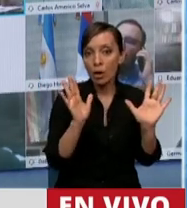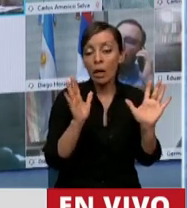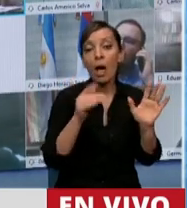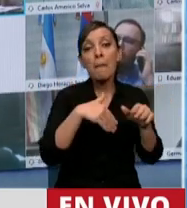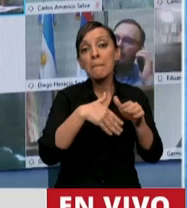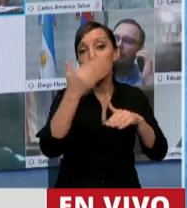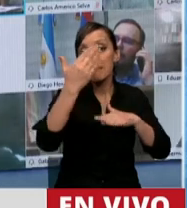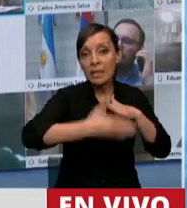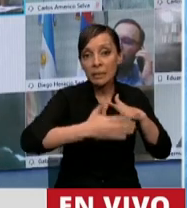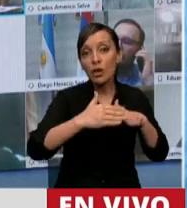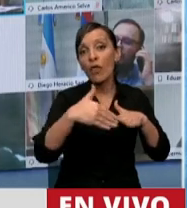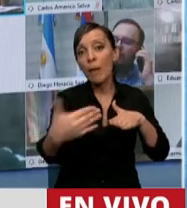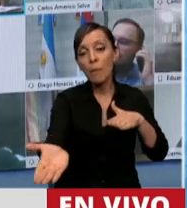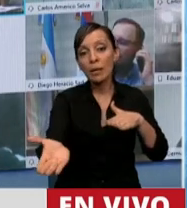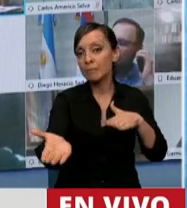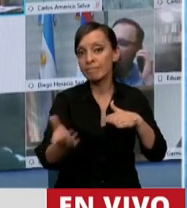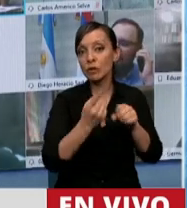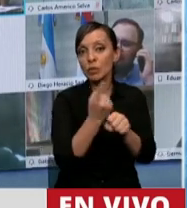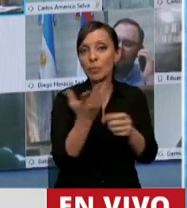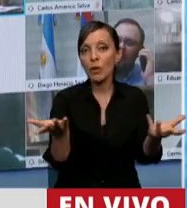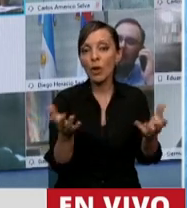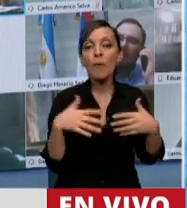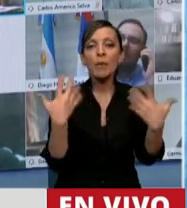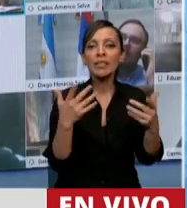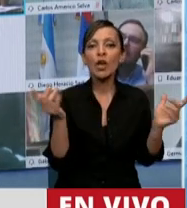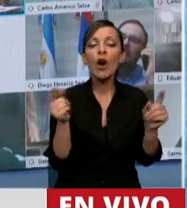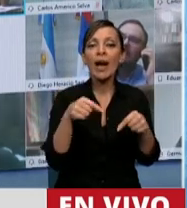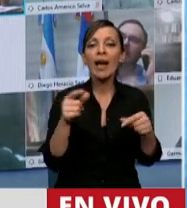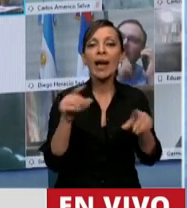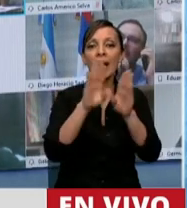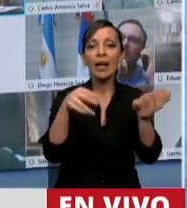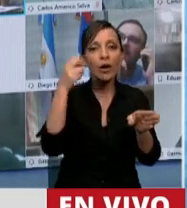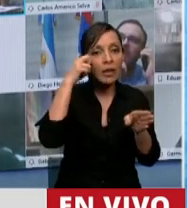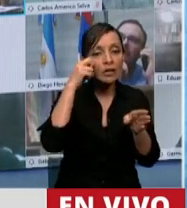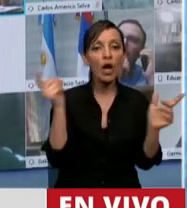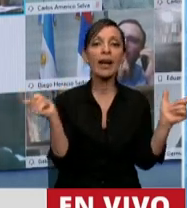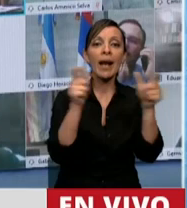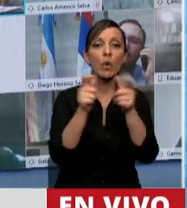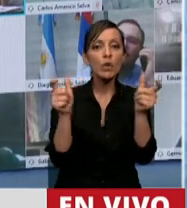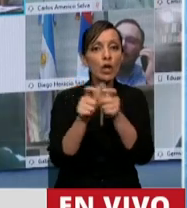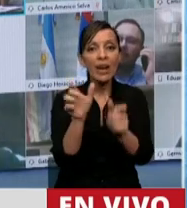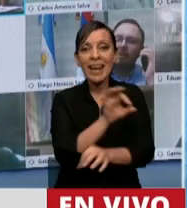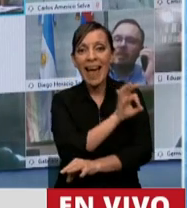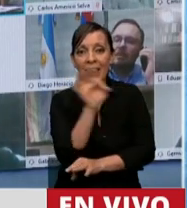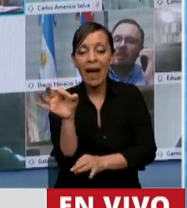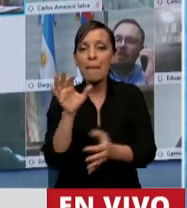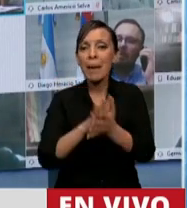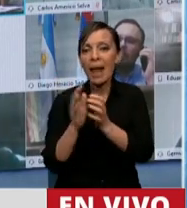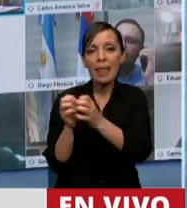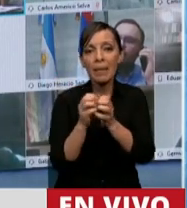eso, esta Cámara no convocó a ninguna reunión de comisión que dictaminara,